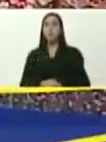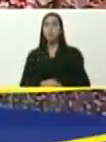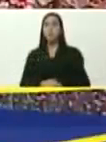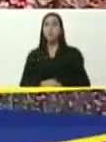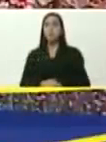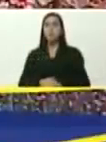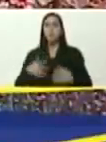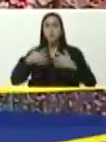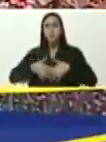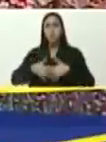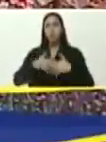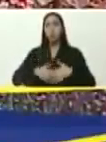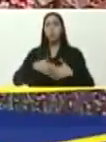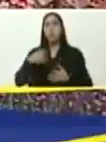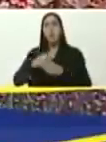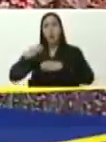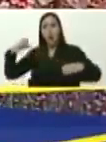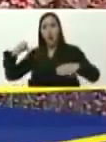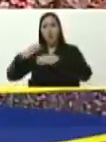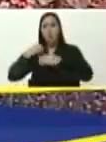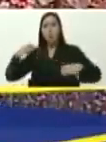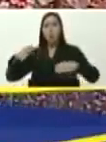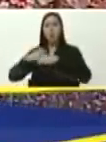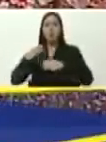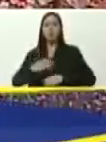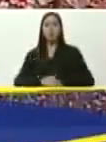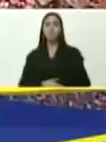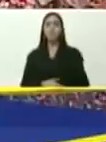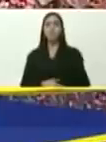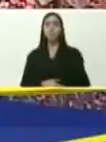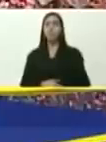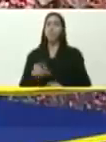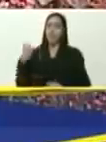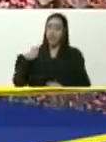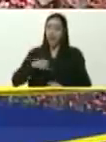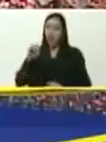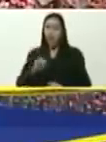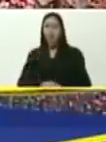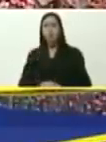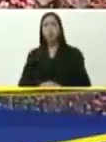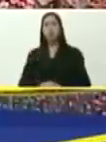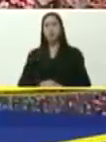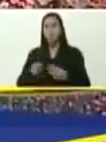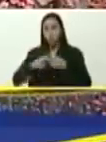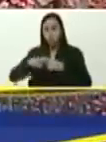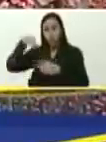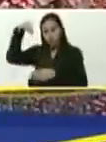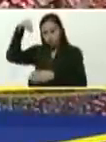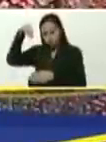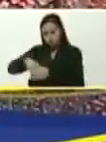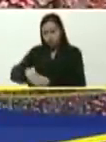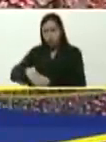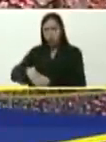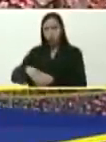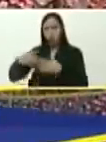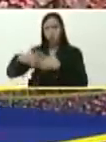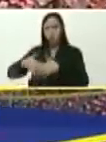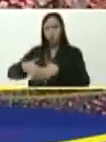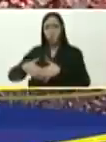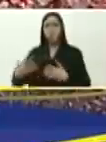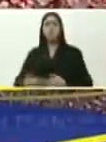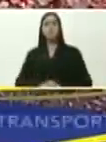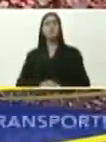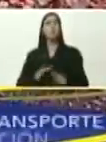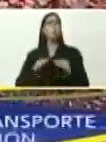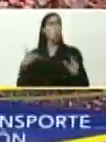empresa trans, de transporte, allí tiene que haber un supertaller, para todo